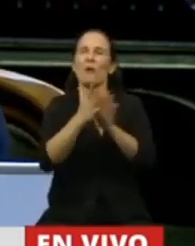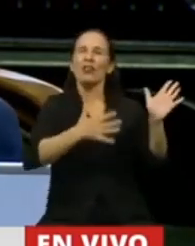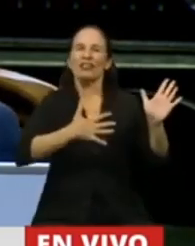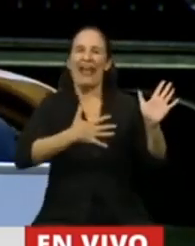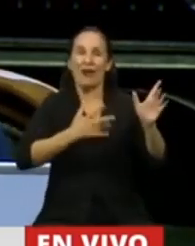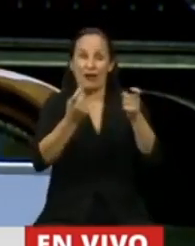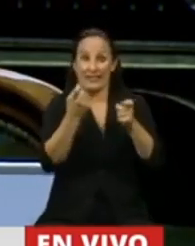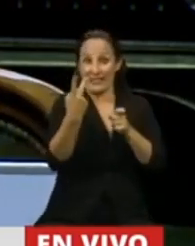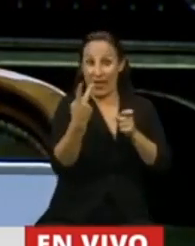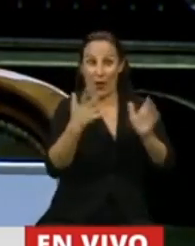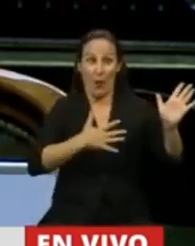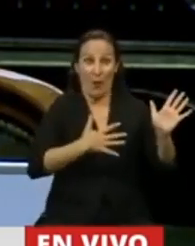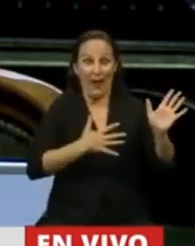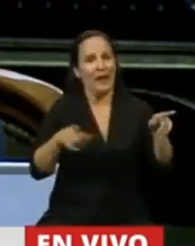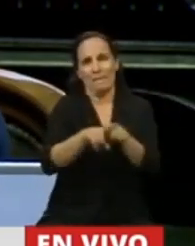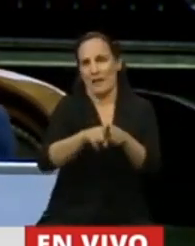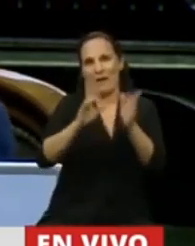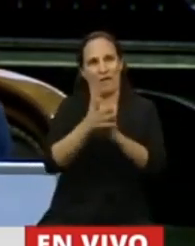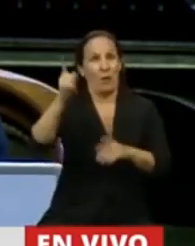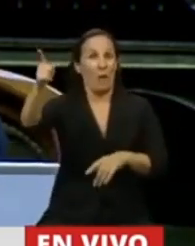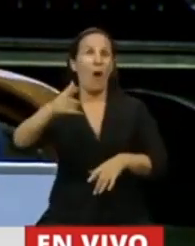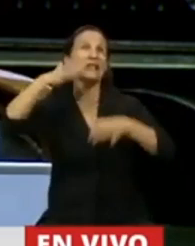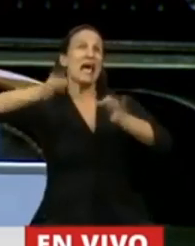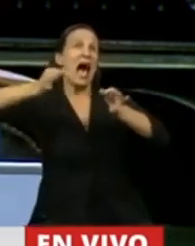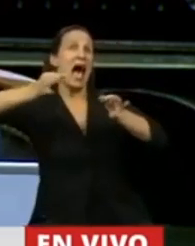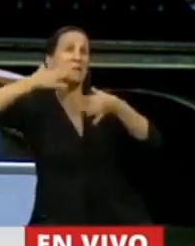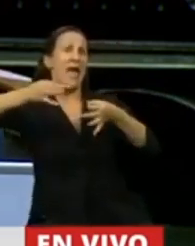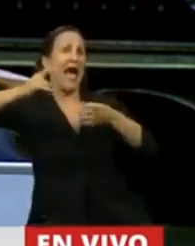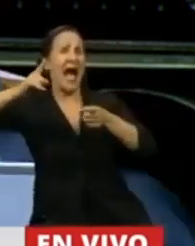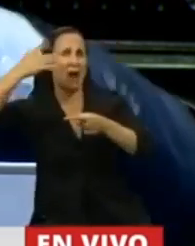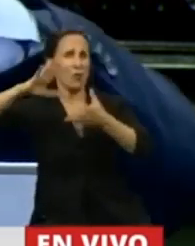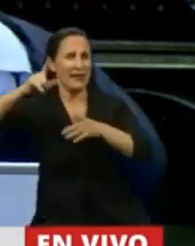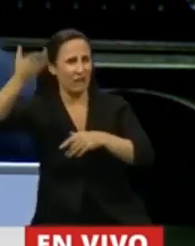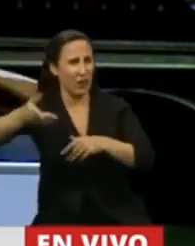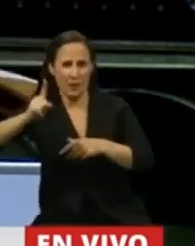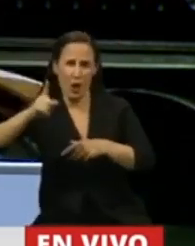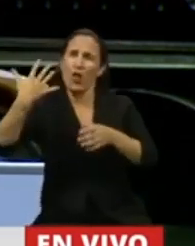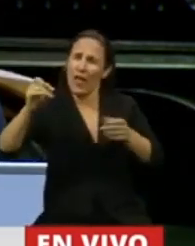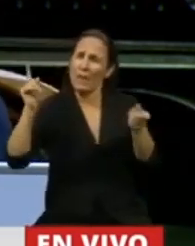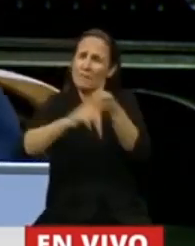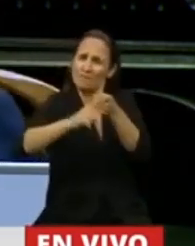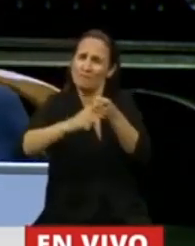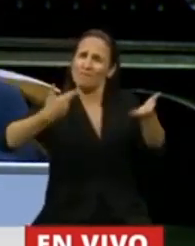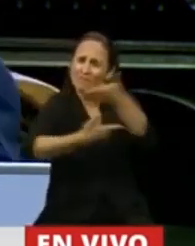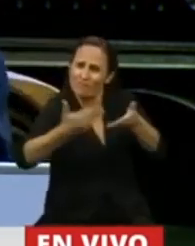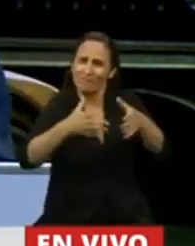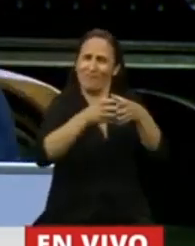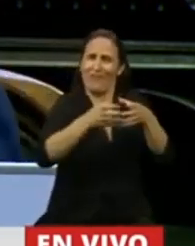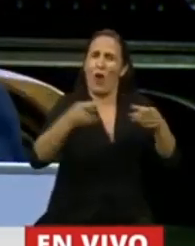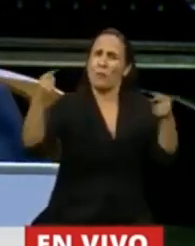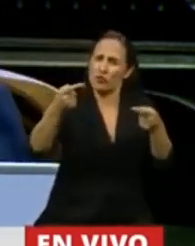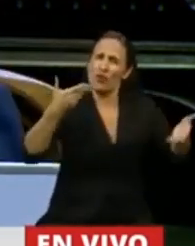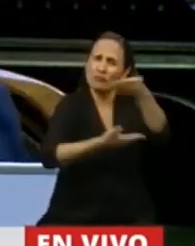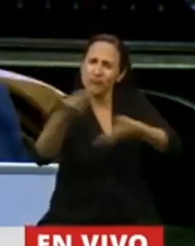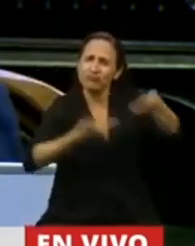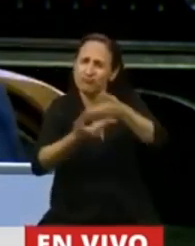Que no se sienta dueño de la verdad, que fortalezca las instituciones, que dialogue con la oposición y que imaginemos